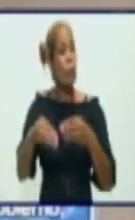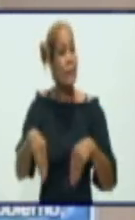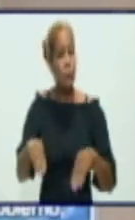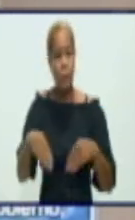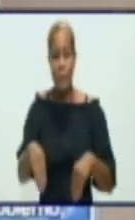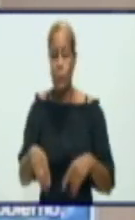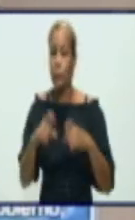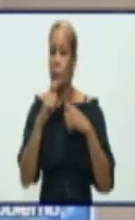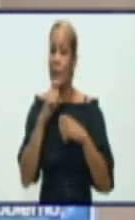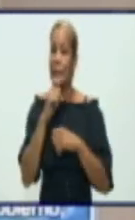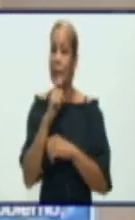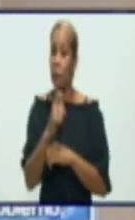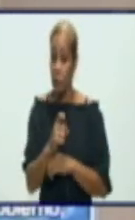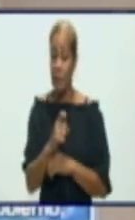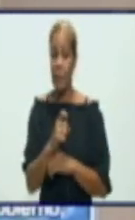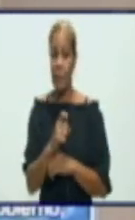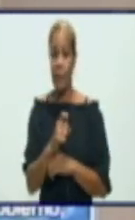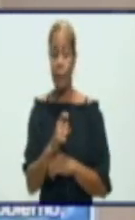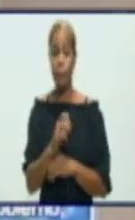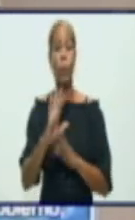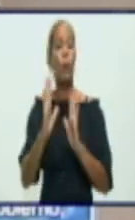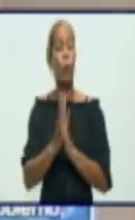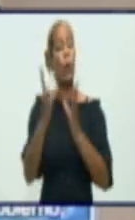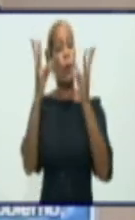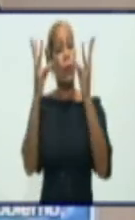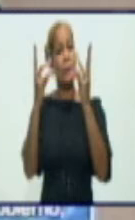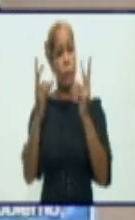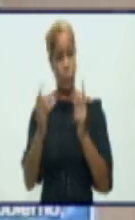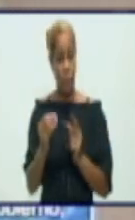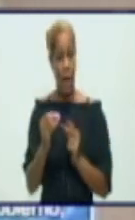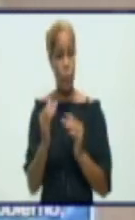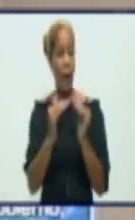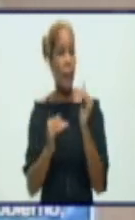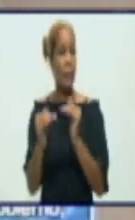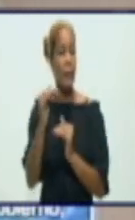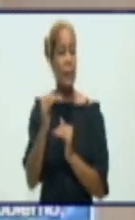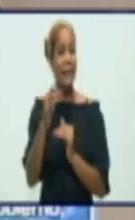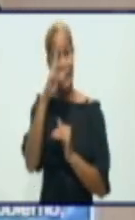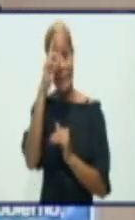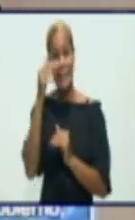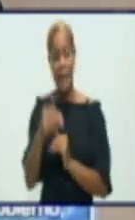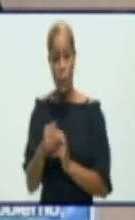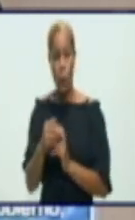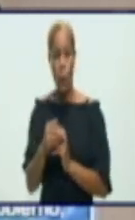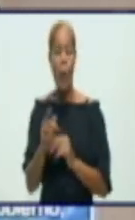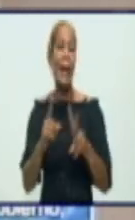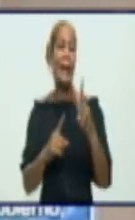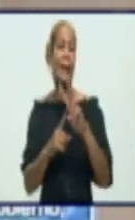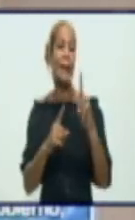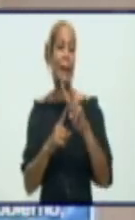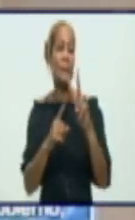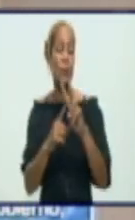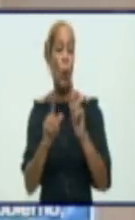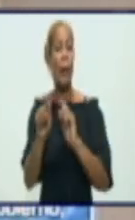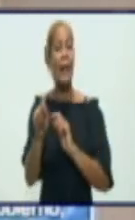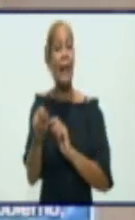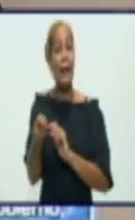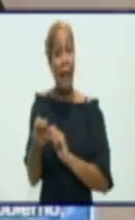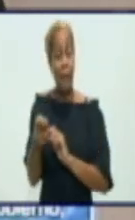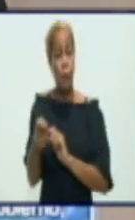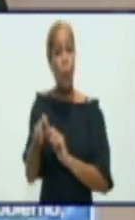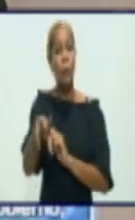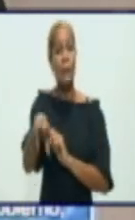datos que se dieron hace unos días por la Dirección de Salud, en la televisión y en la radio, de las características de nueva cepa,